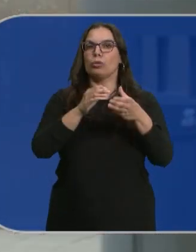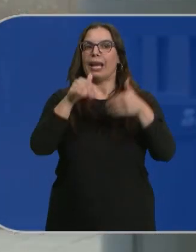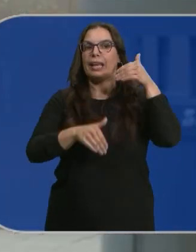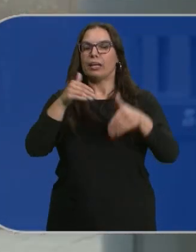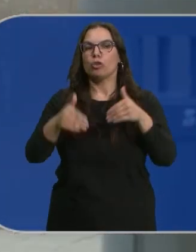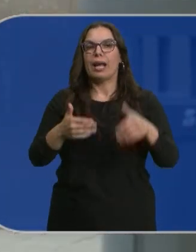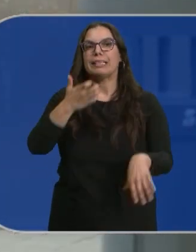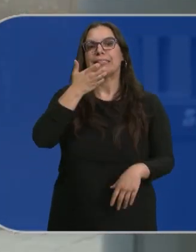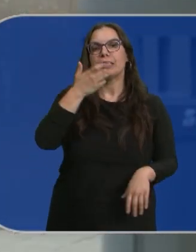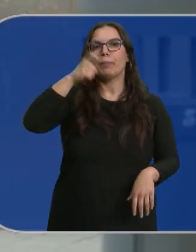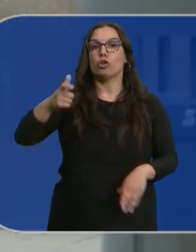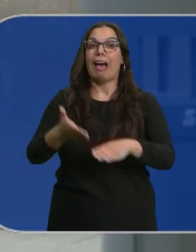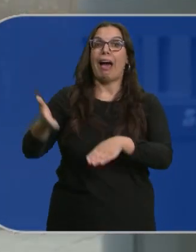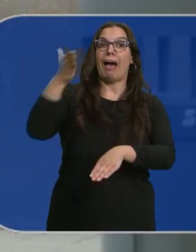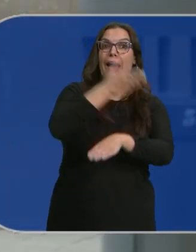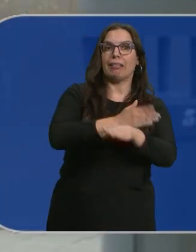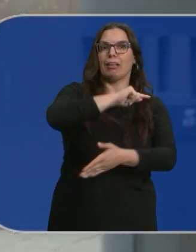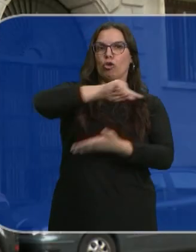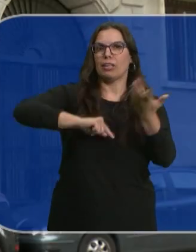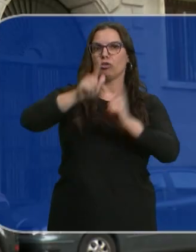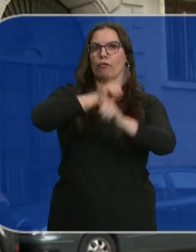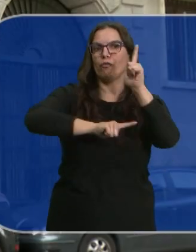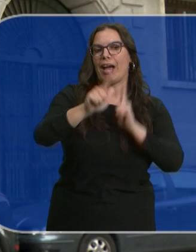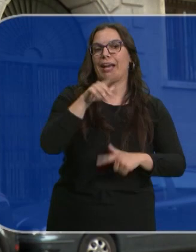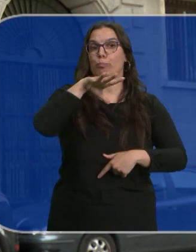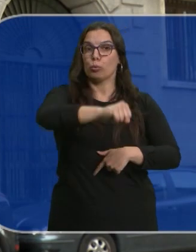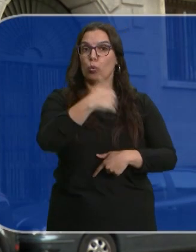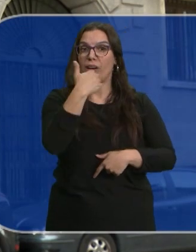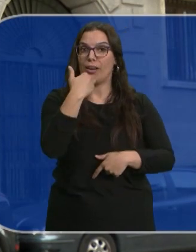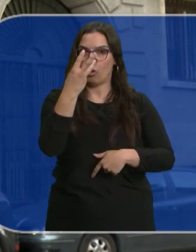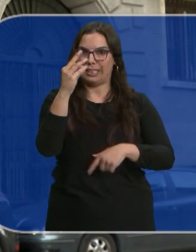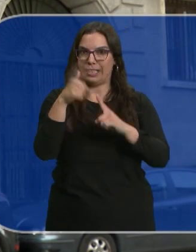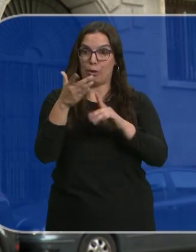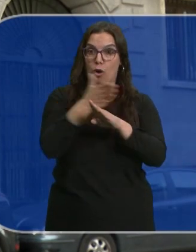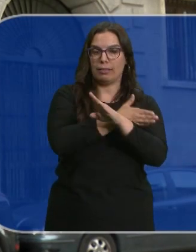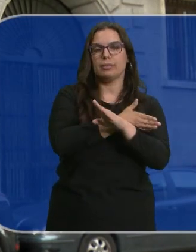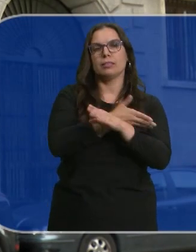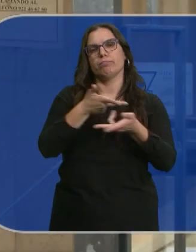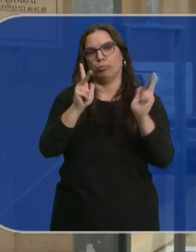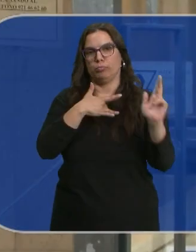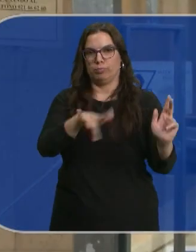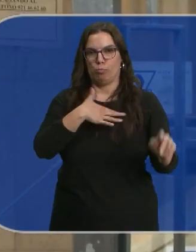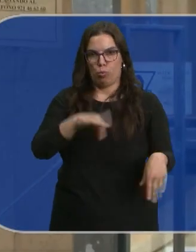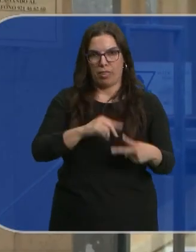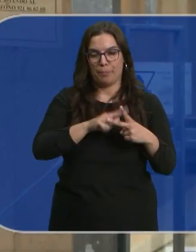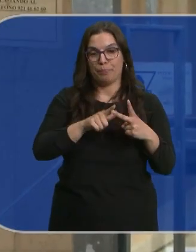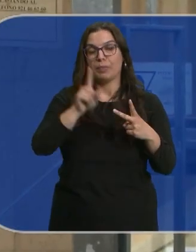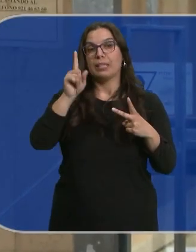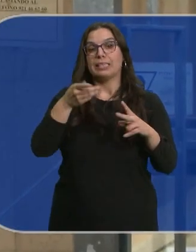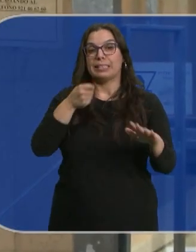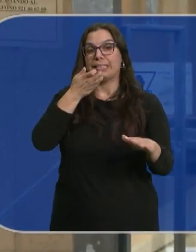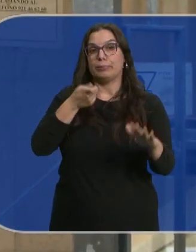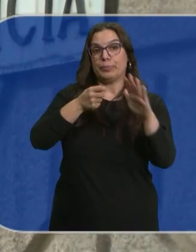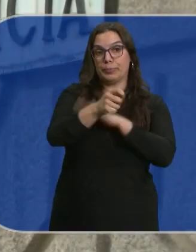no acudir a aquellos que tienen contratados viajes o alojamientos antes del 30 de mayo. Aquellos que hayan presentado las